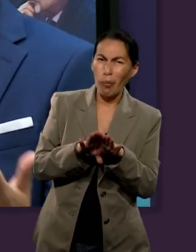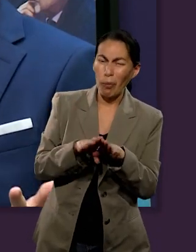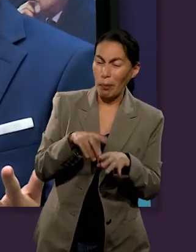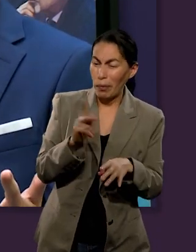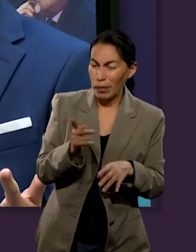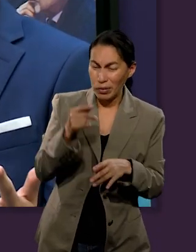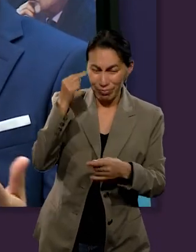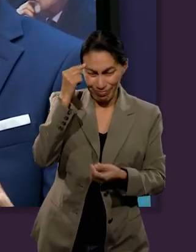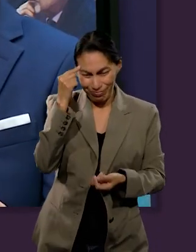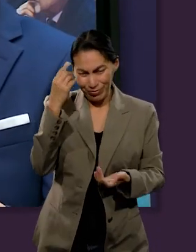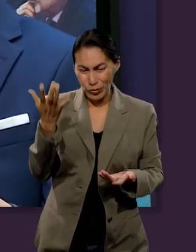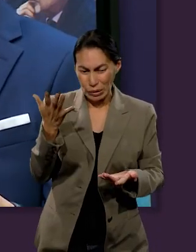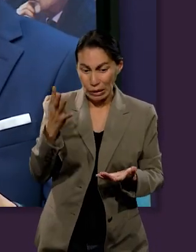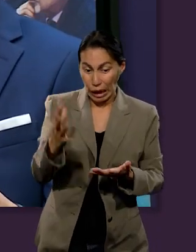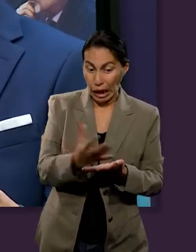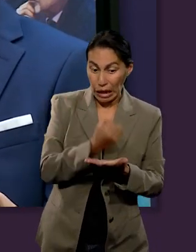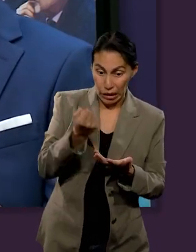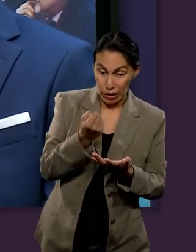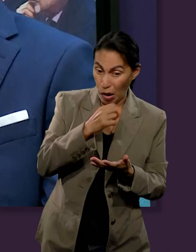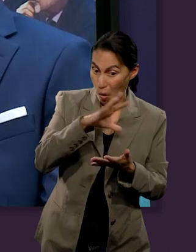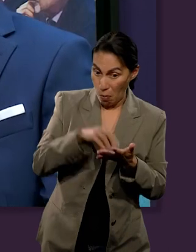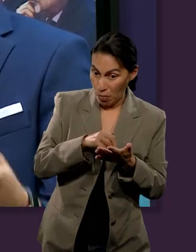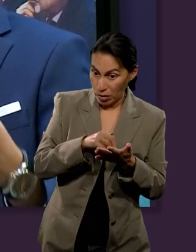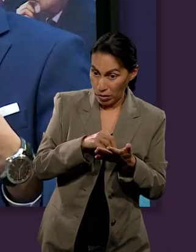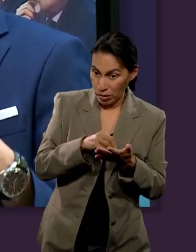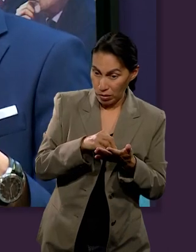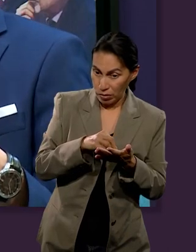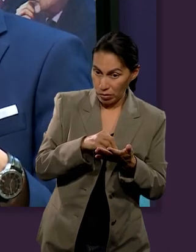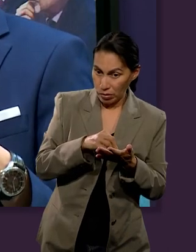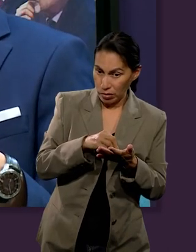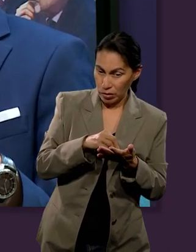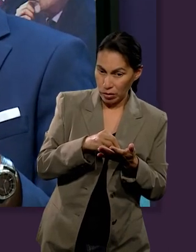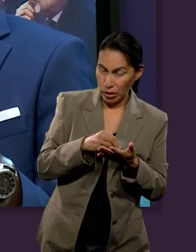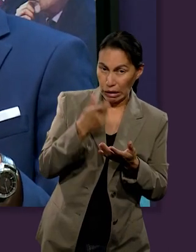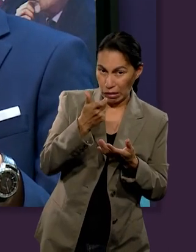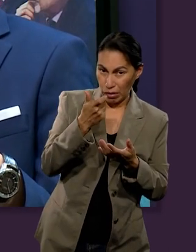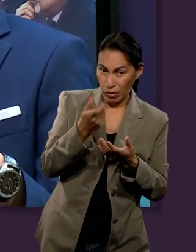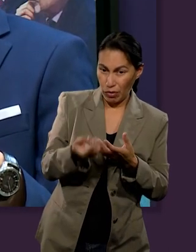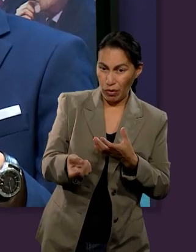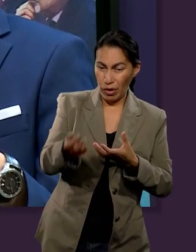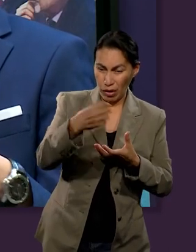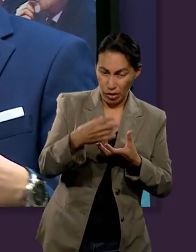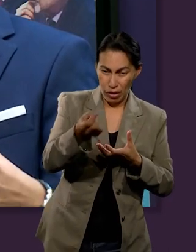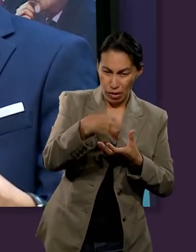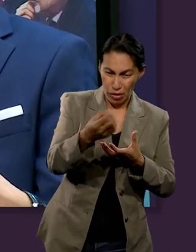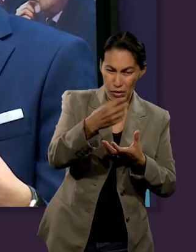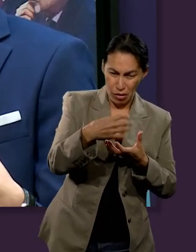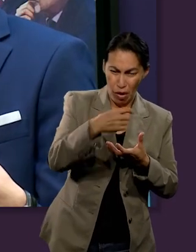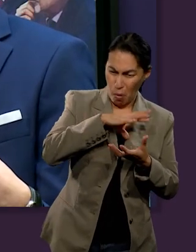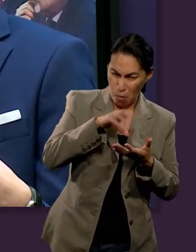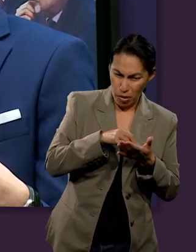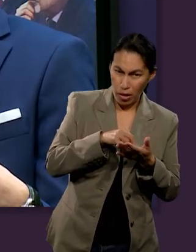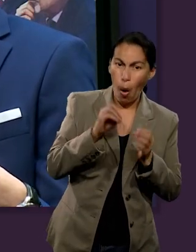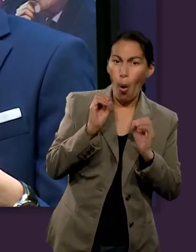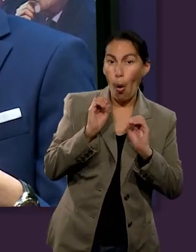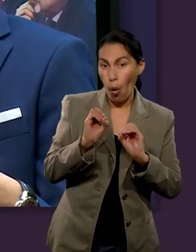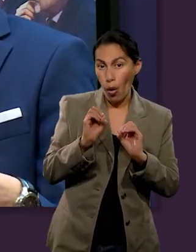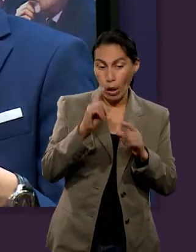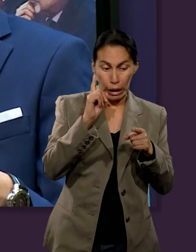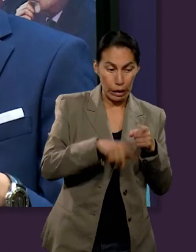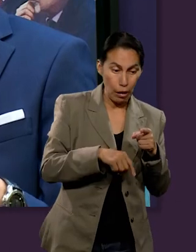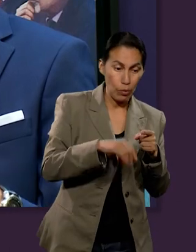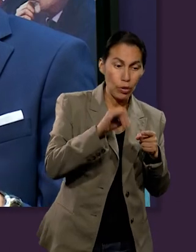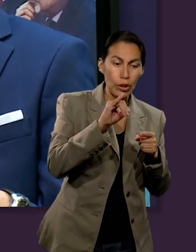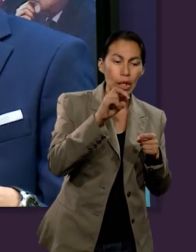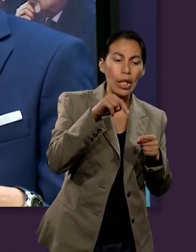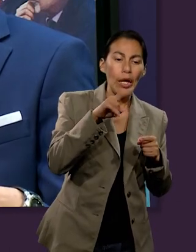surgió esa pregunta. O sea, lo damos de todas las ganancias que nos llegan, o sea, de todo el ingreso o lo damos